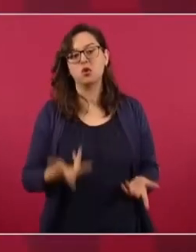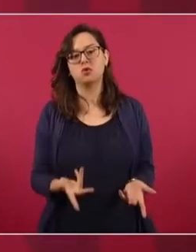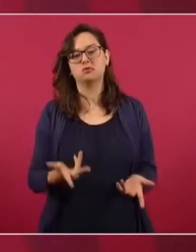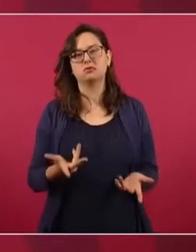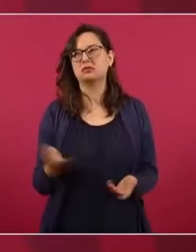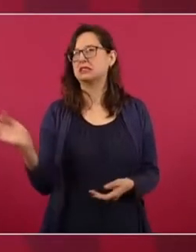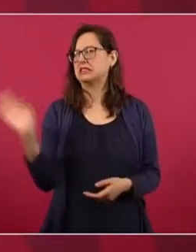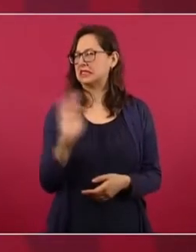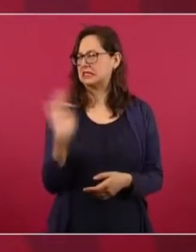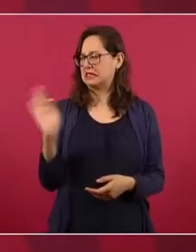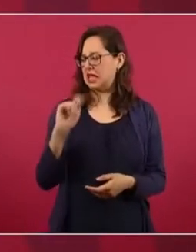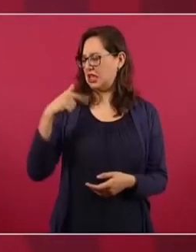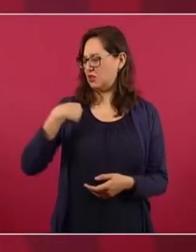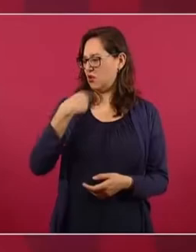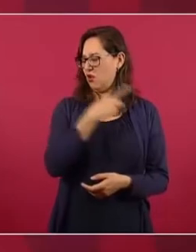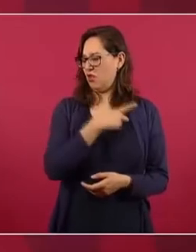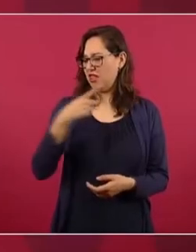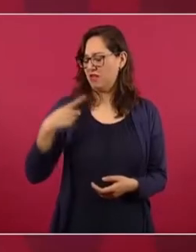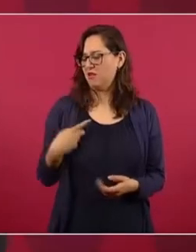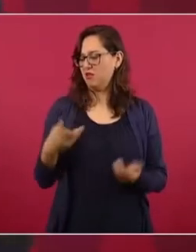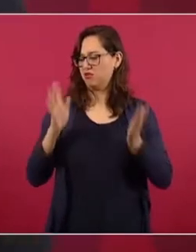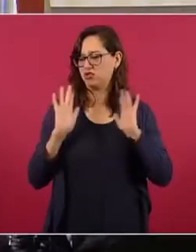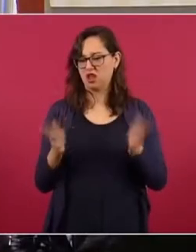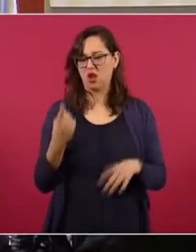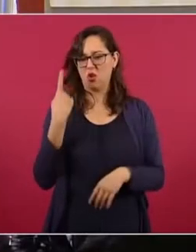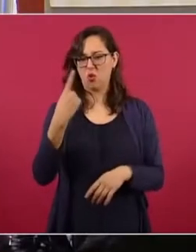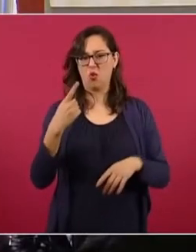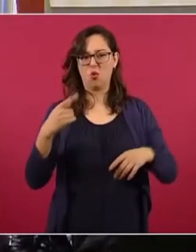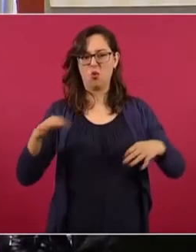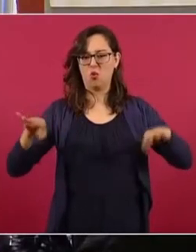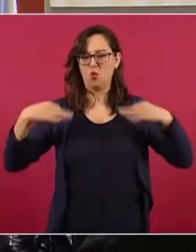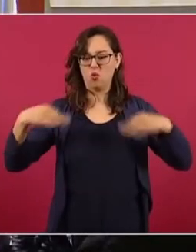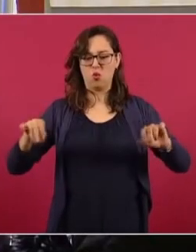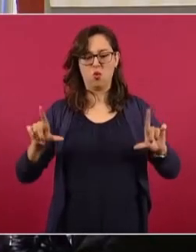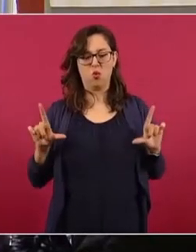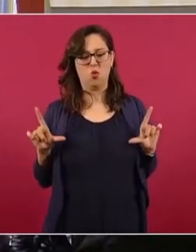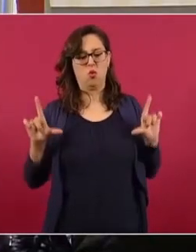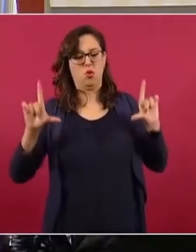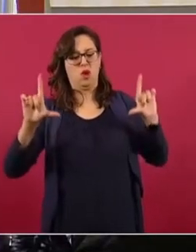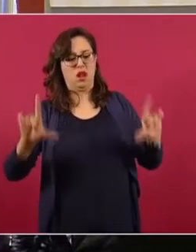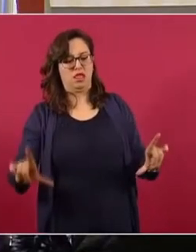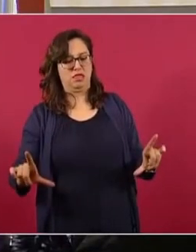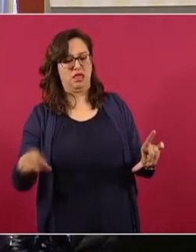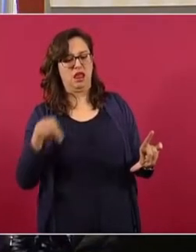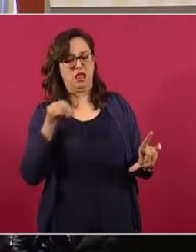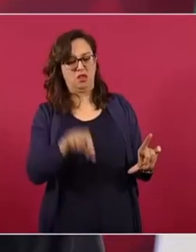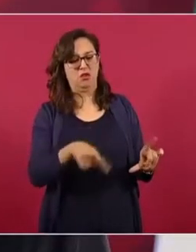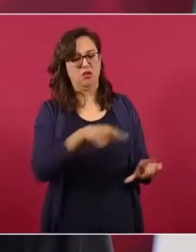letrero que toda consulta la causa honorario,